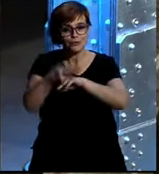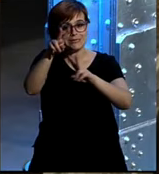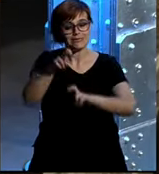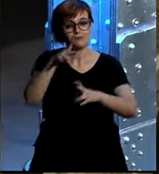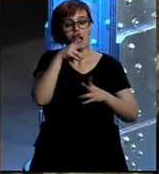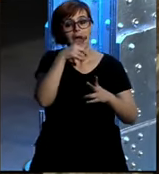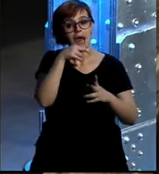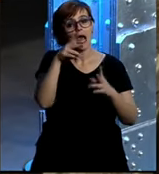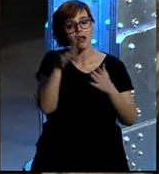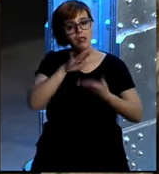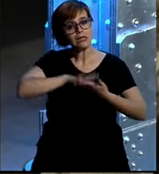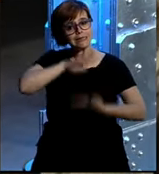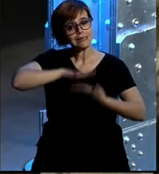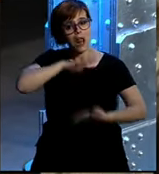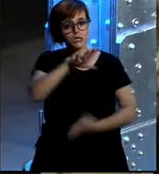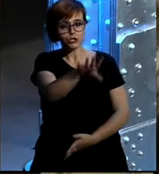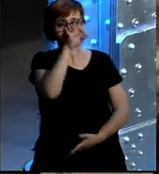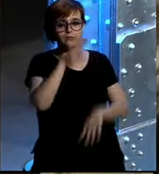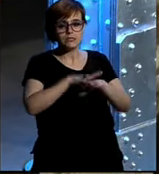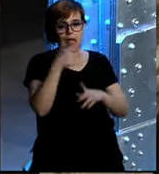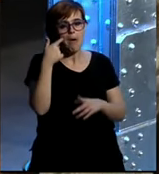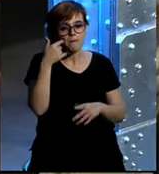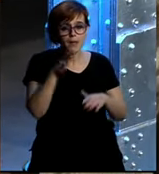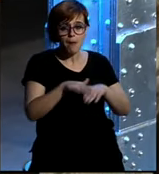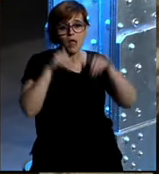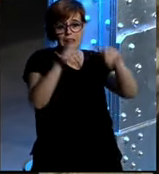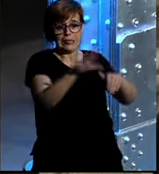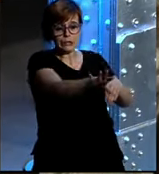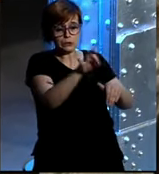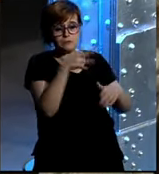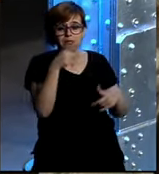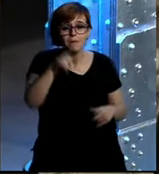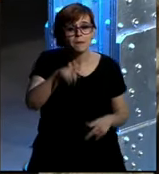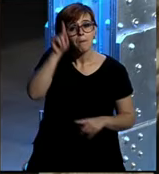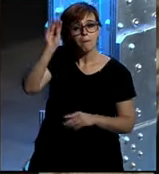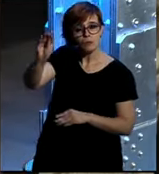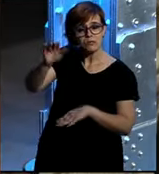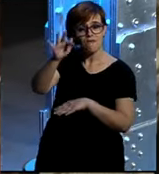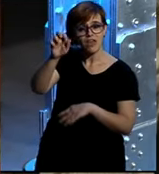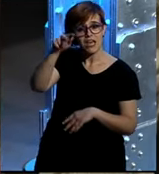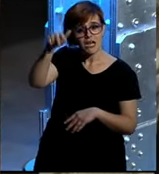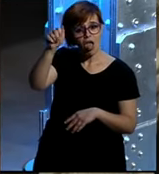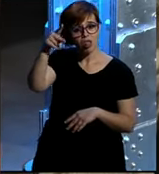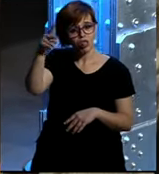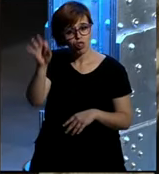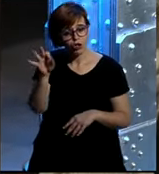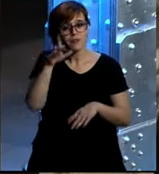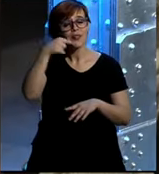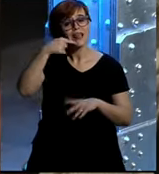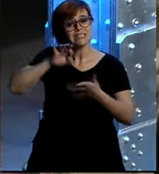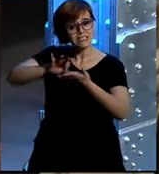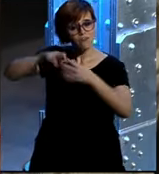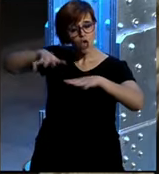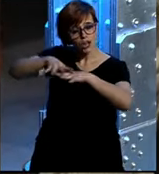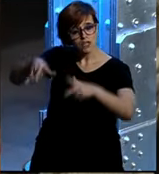de la captación de talento y del explotamiento y por otro lado tenía una pregunta para Fernando decías que el servicio de redes sociales